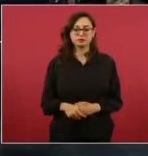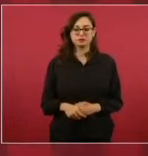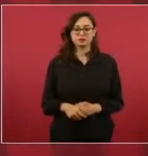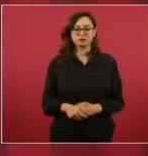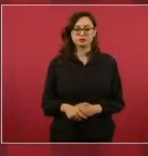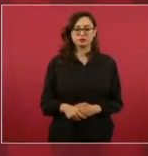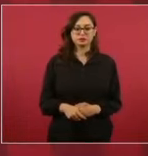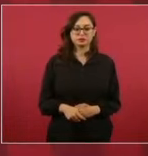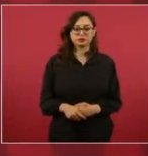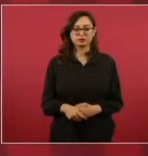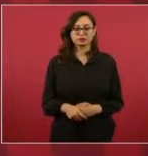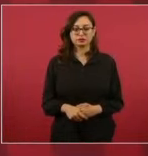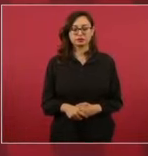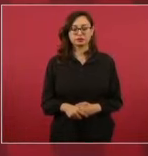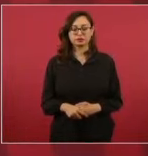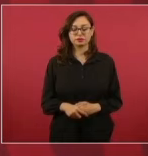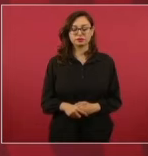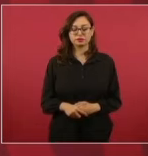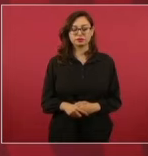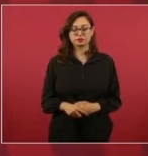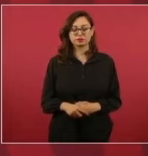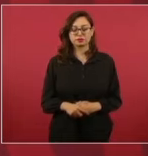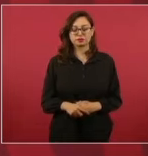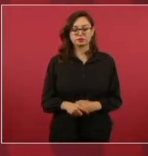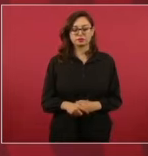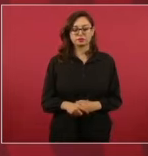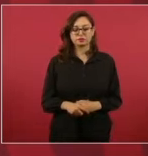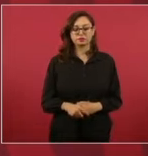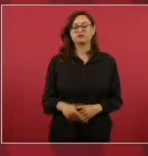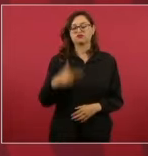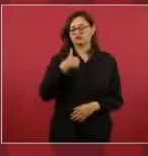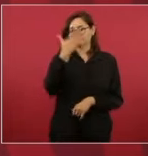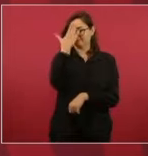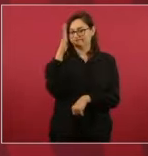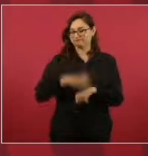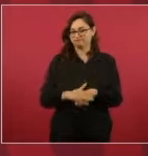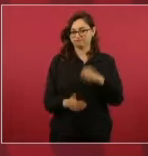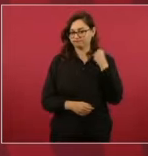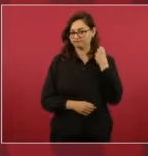bien presentes.